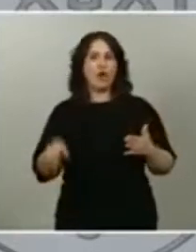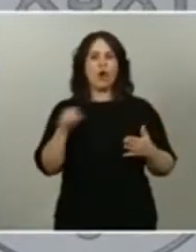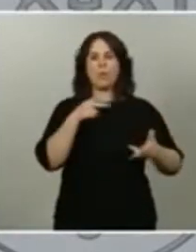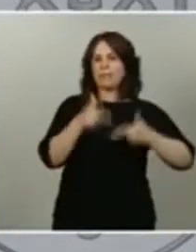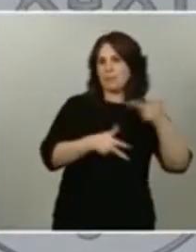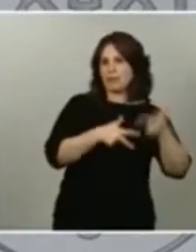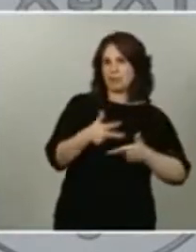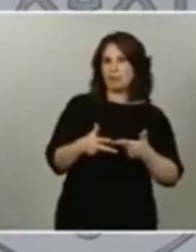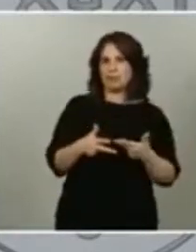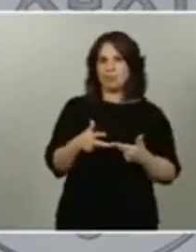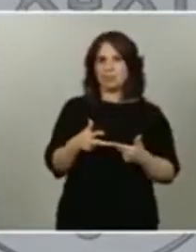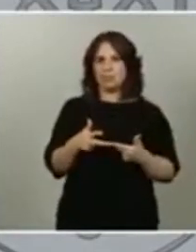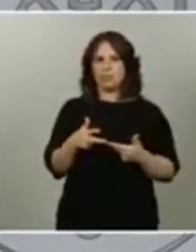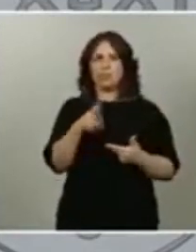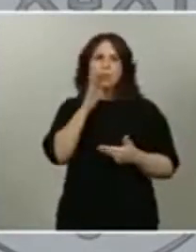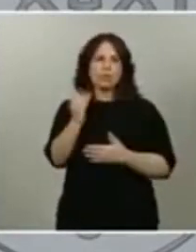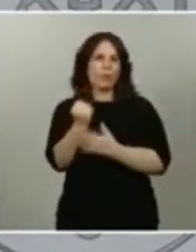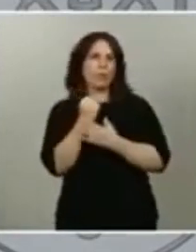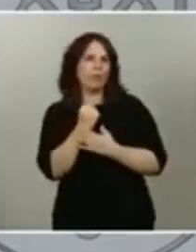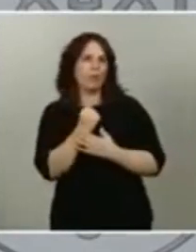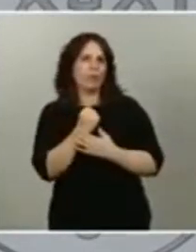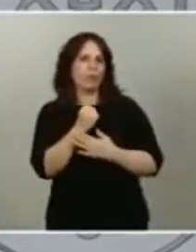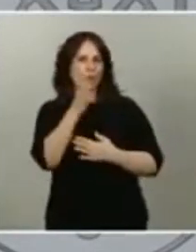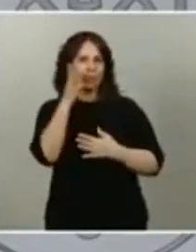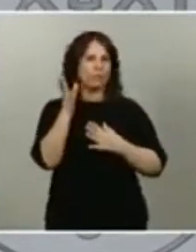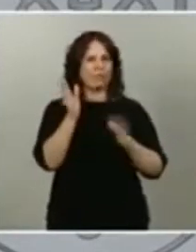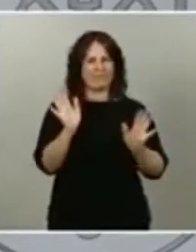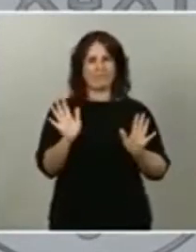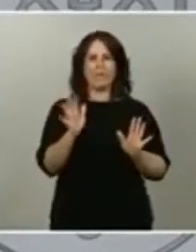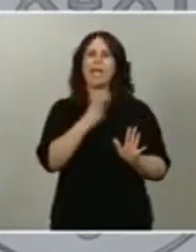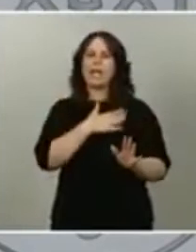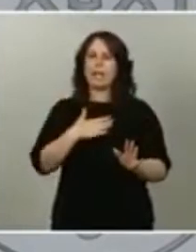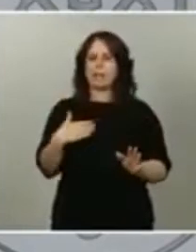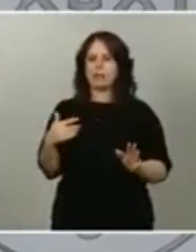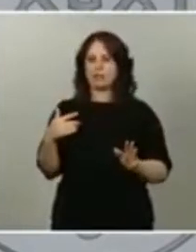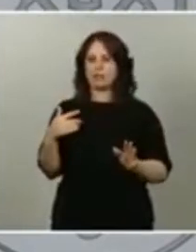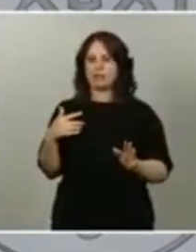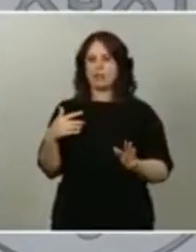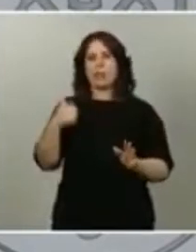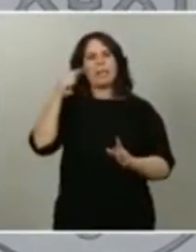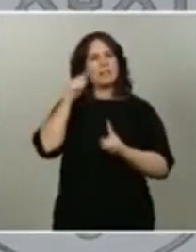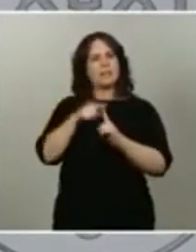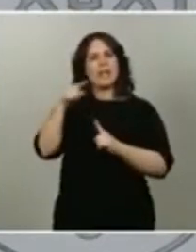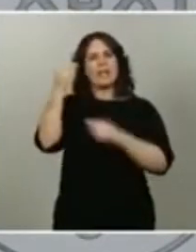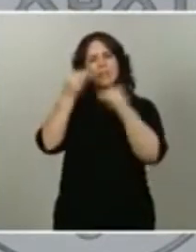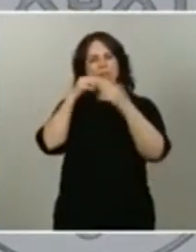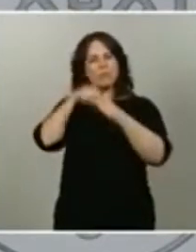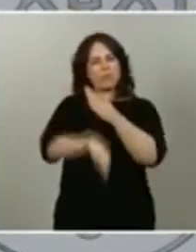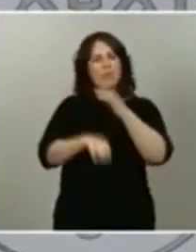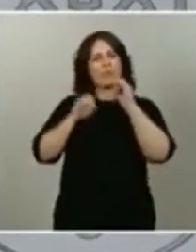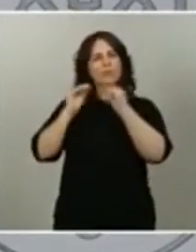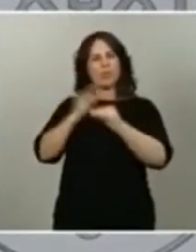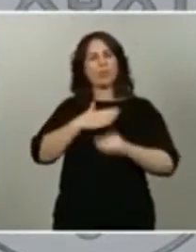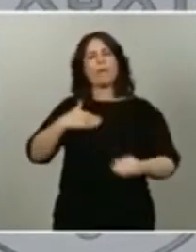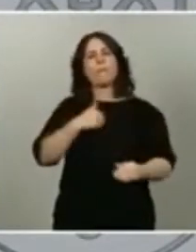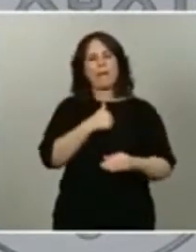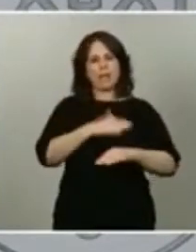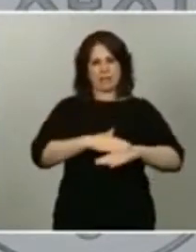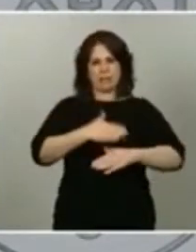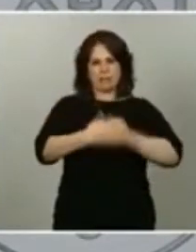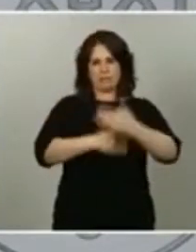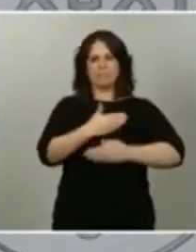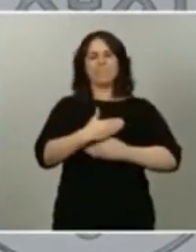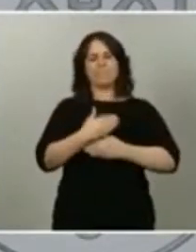sino que sea fruto de una reflexión profunda de la oposición respecto al papel que tiene que jugar en la reconstrucción del país